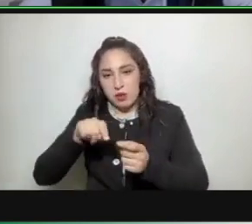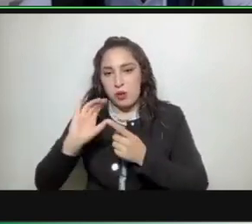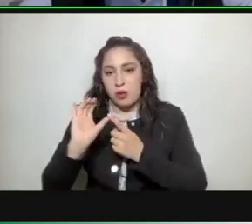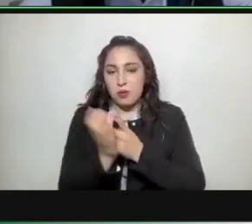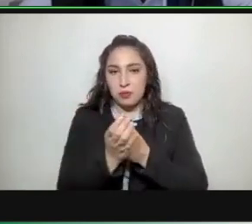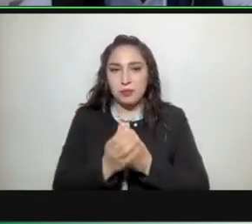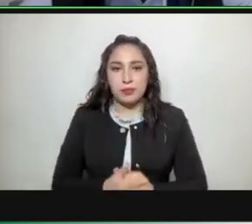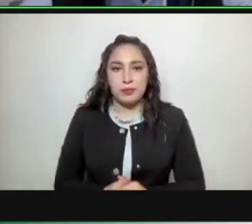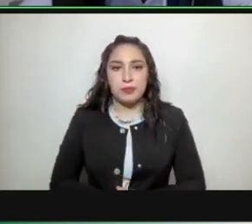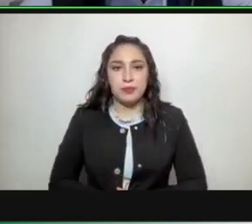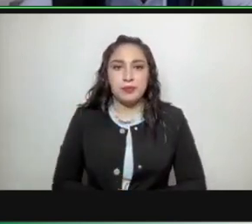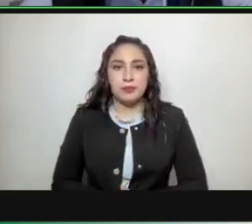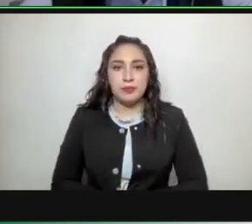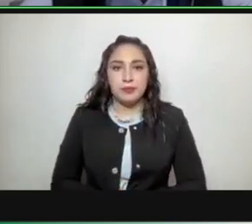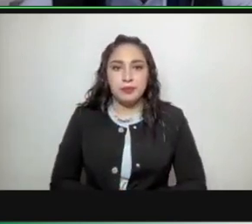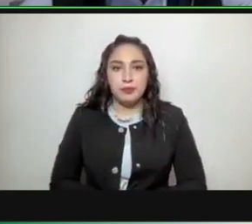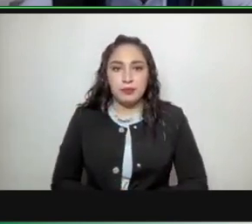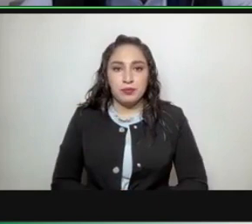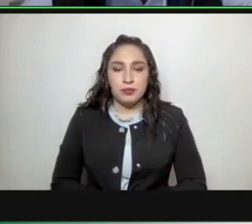anual de trabajo.